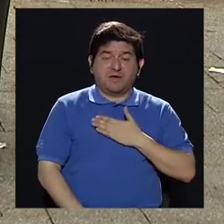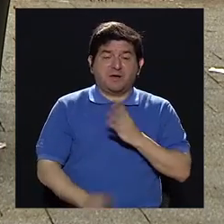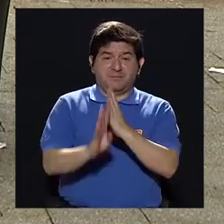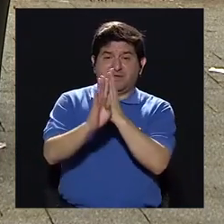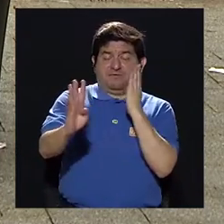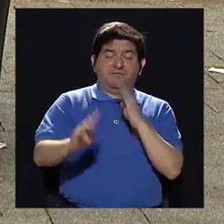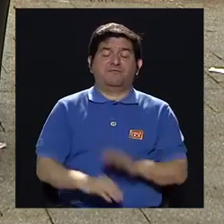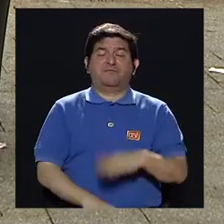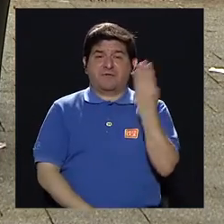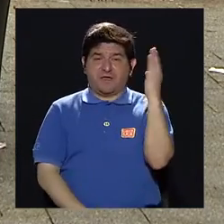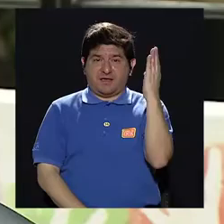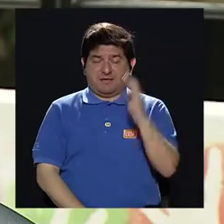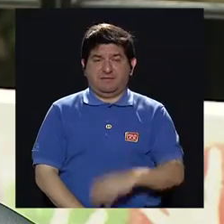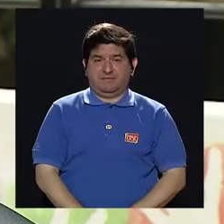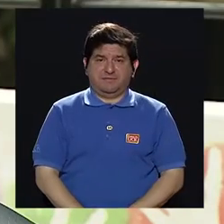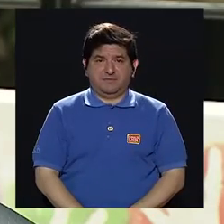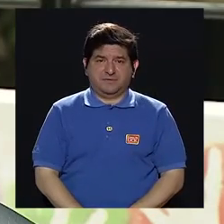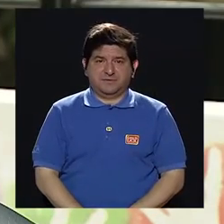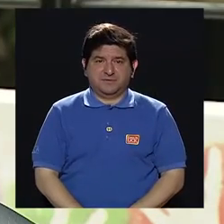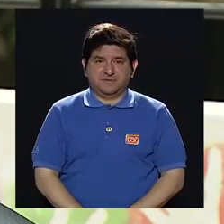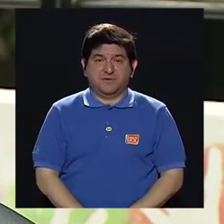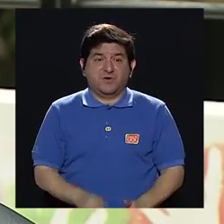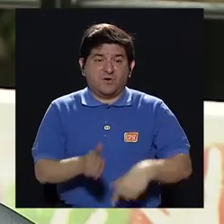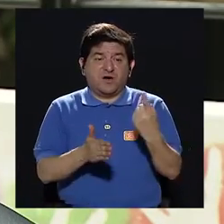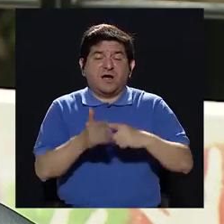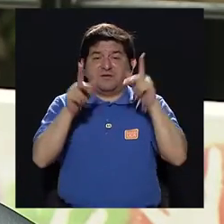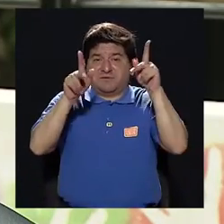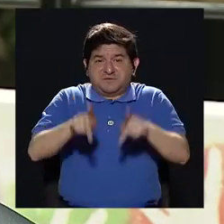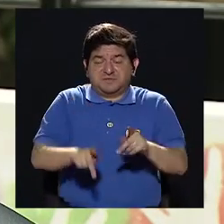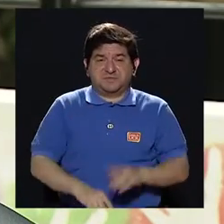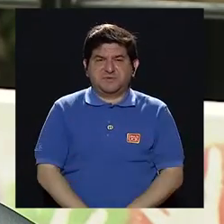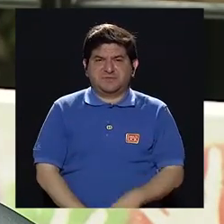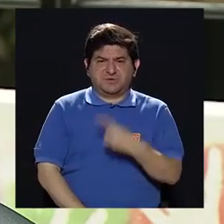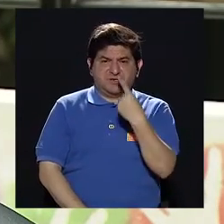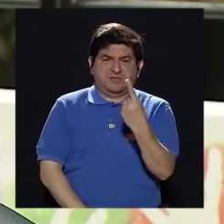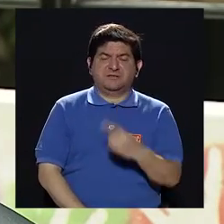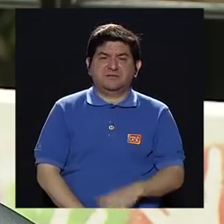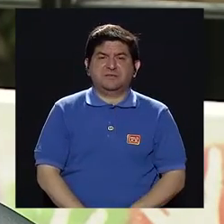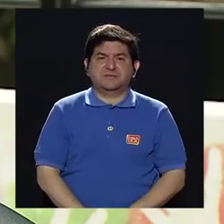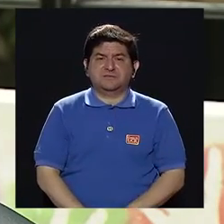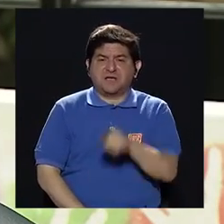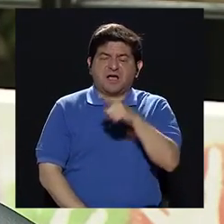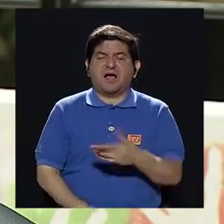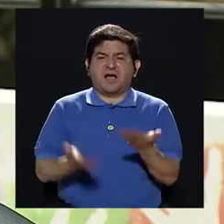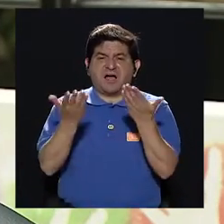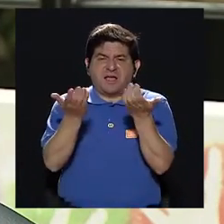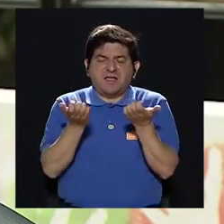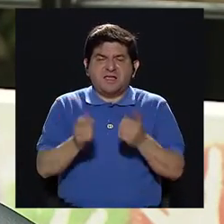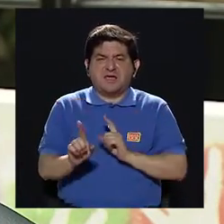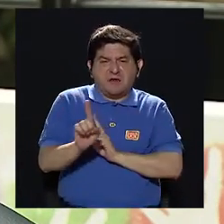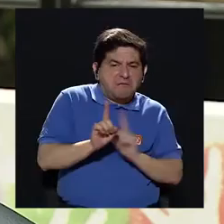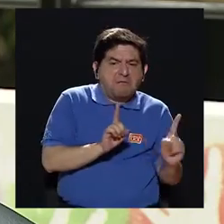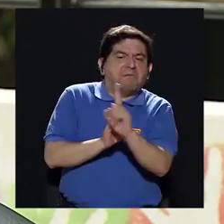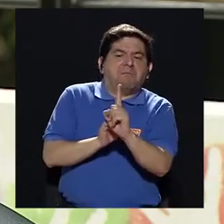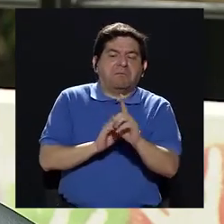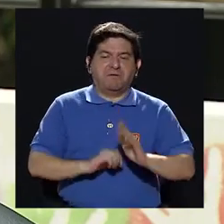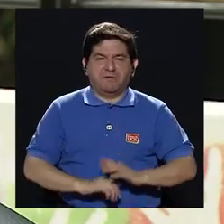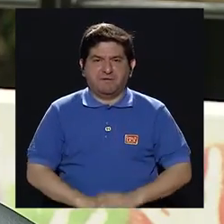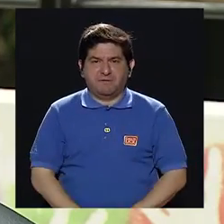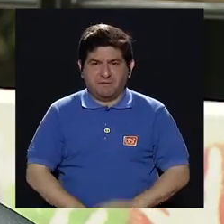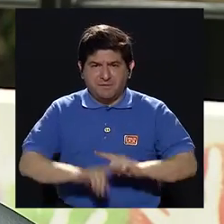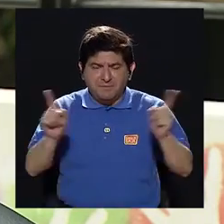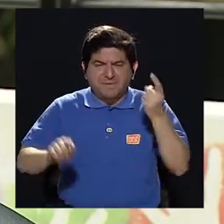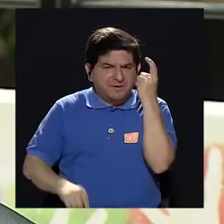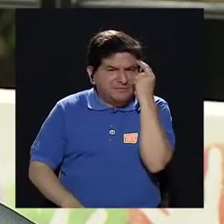haciendo fila en el sanitario, a veces las personas dicen, Andy, se quiere colar o qué será, ¿verdad?,